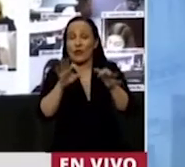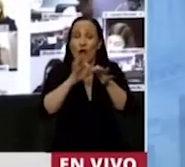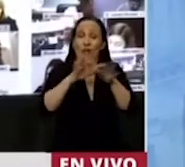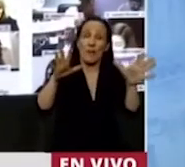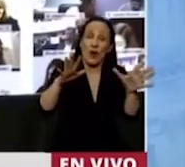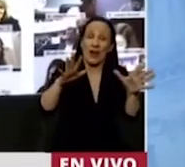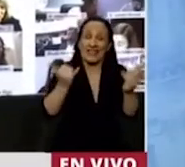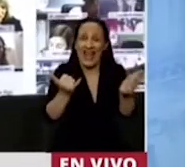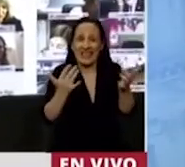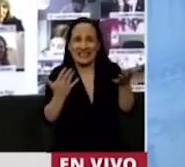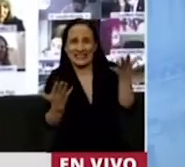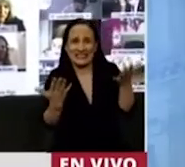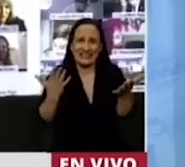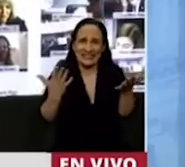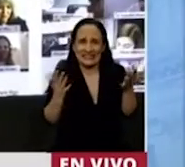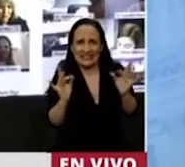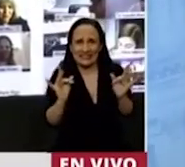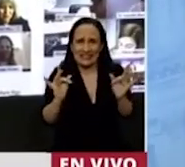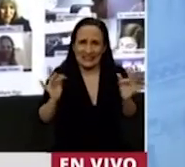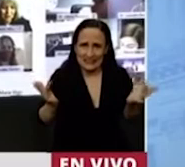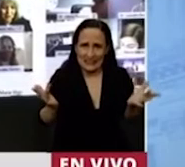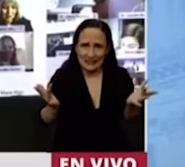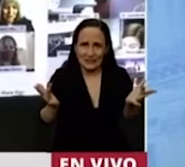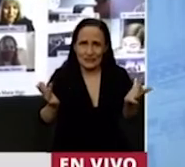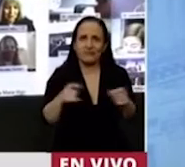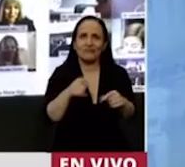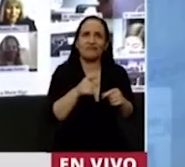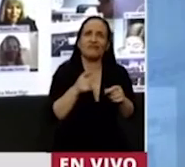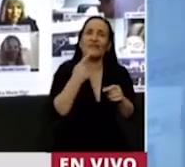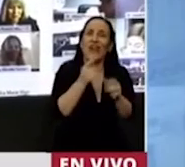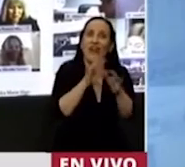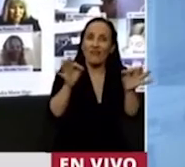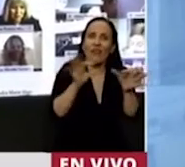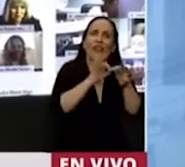¿No? Y era democracia y verdad.